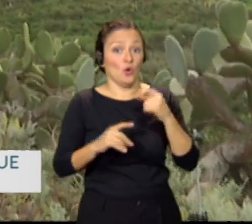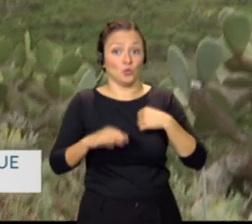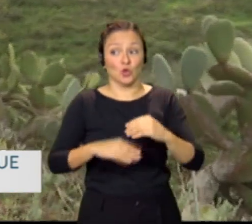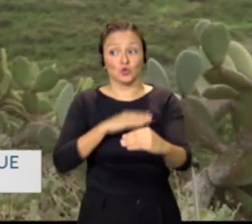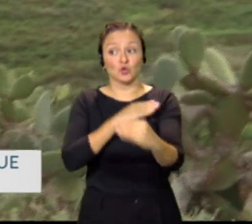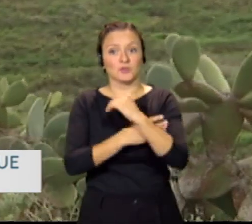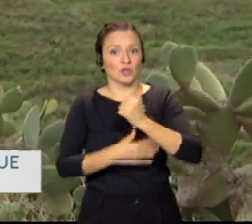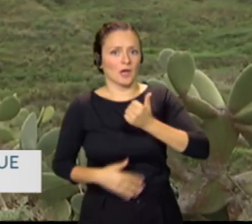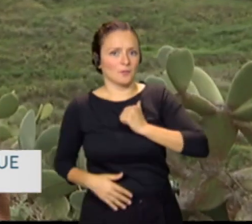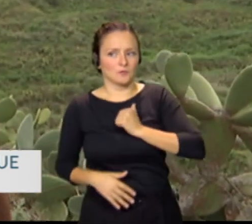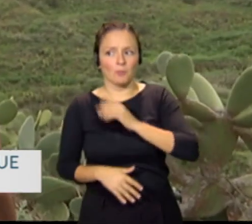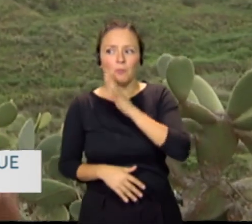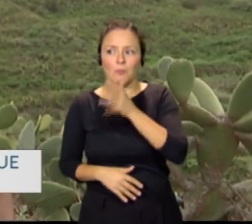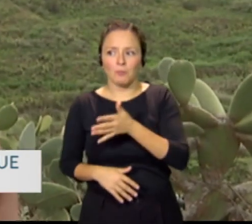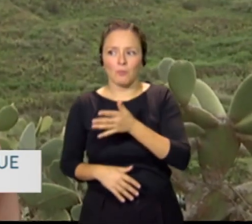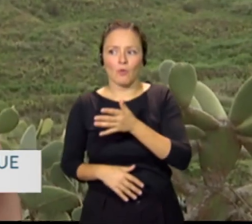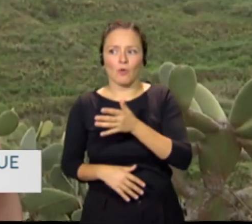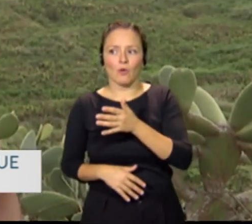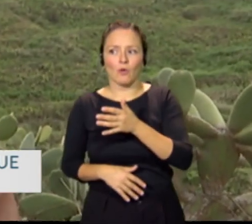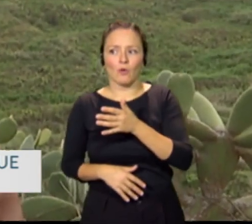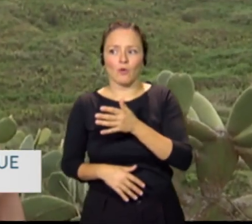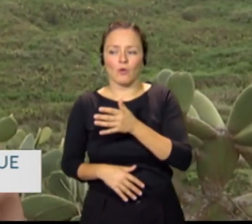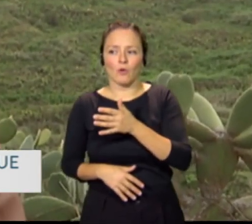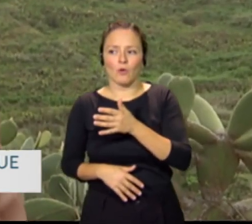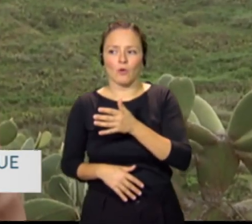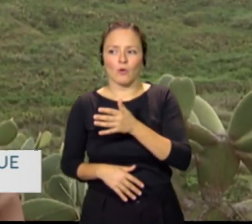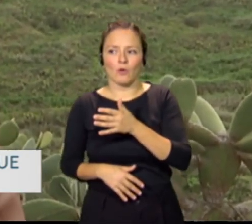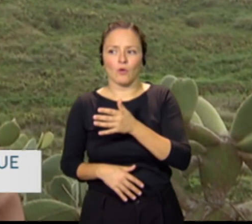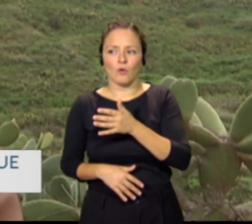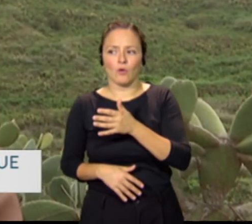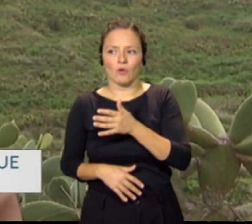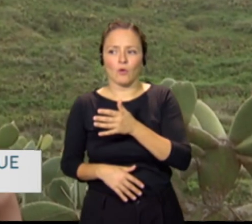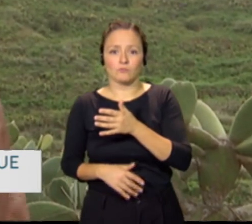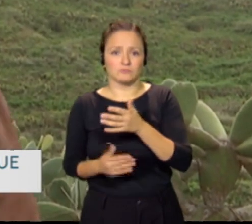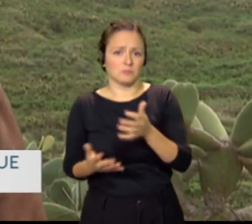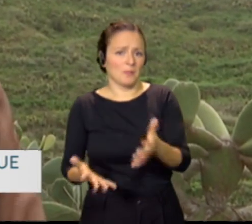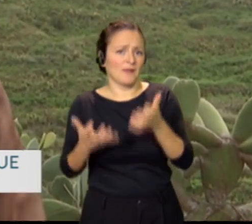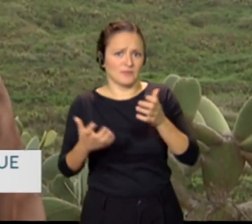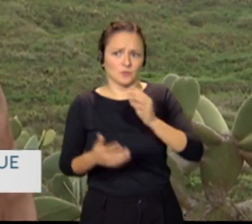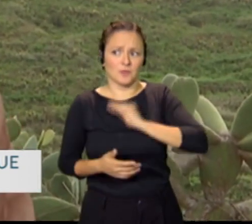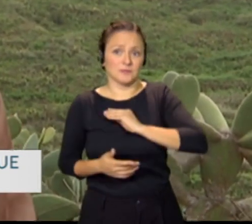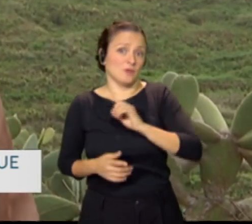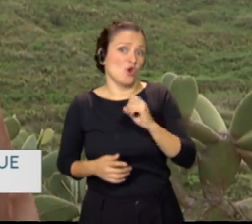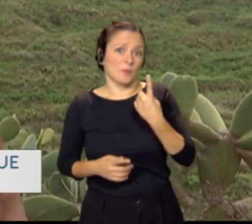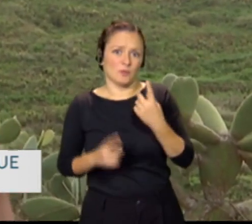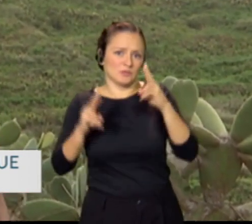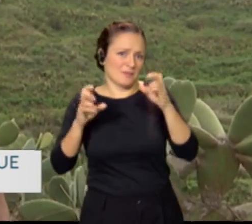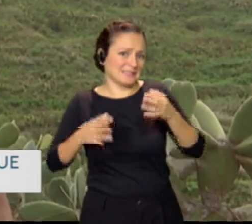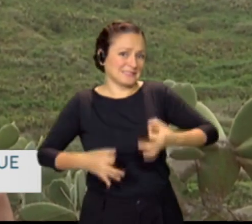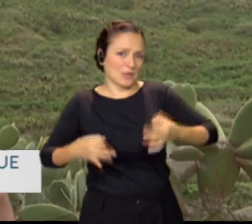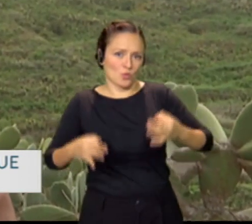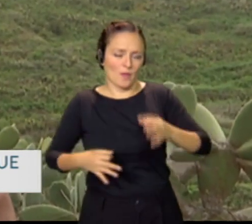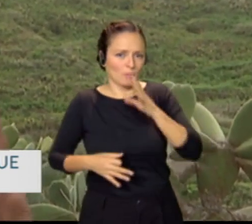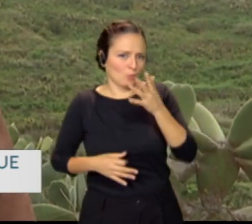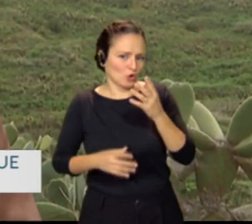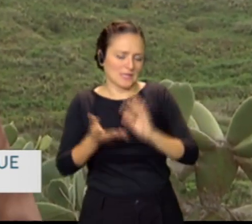subvención derivada de los diversos beneficios que aporta. El principal es la seguridad en relación al peligro